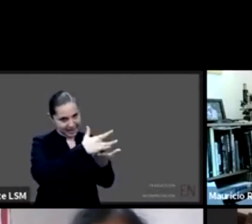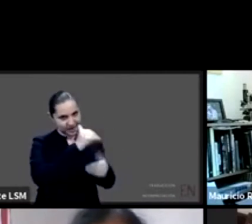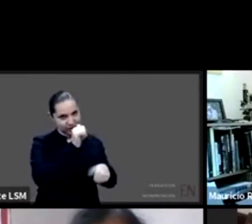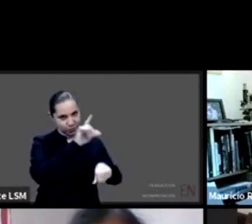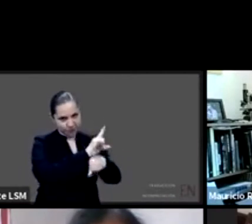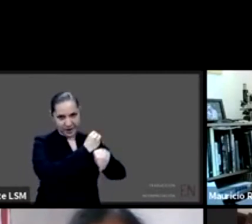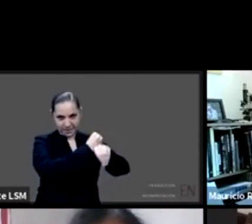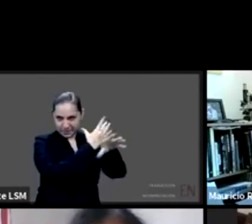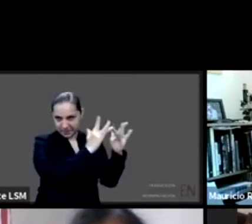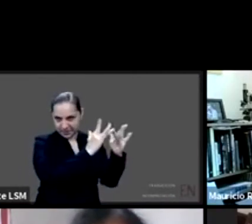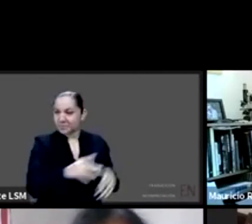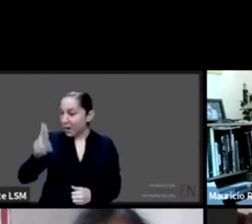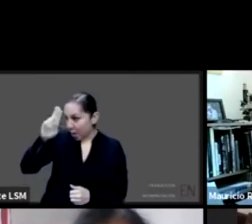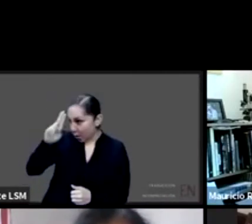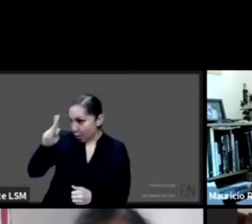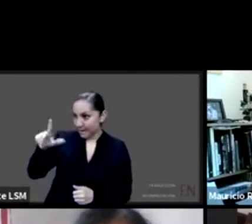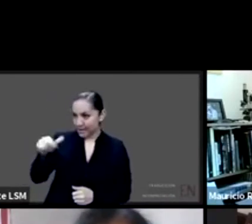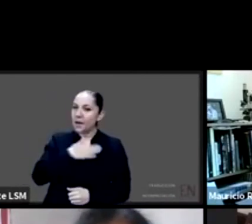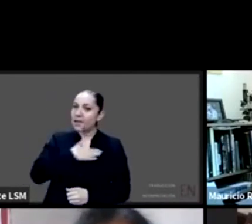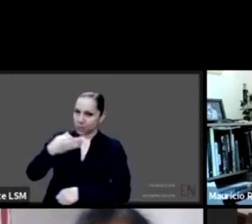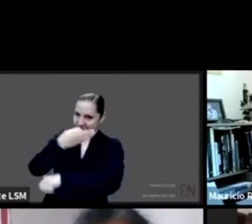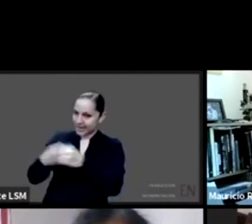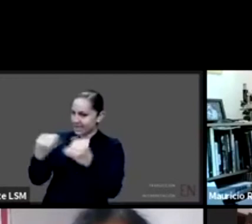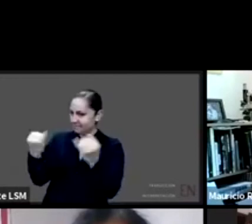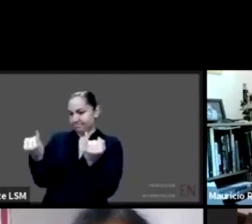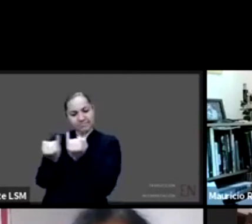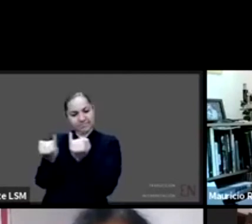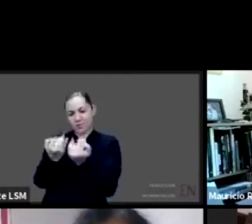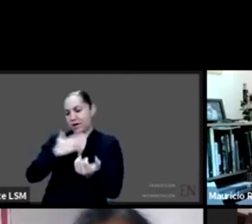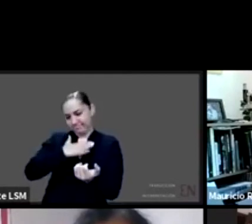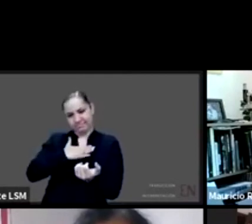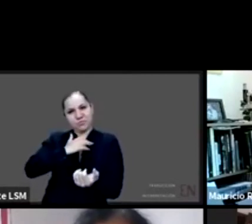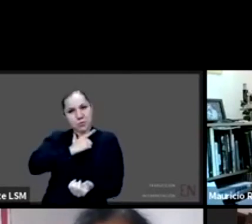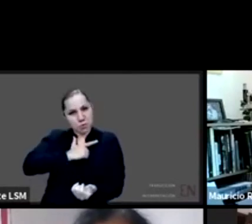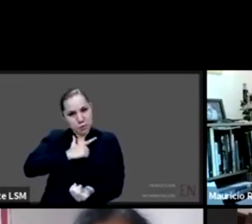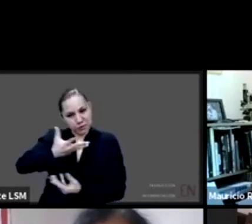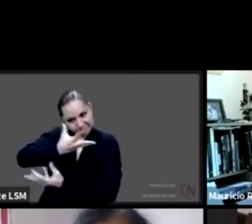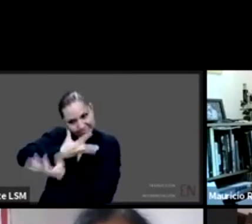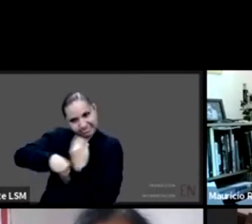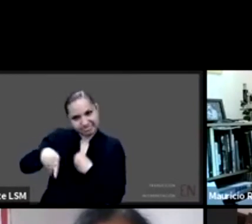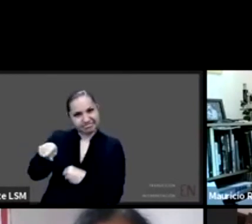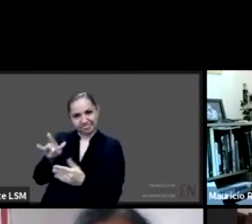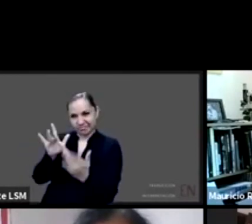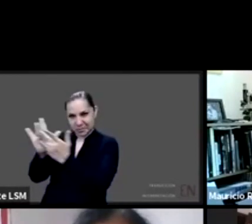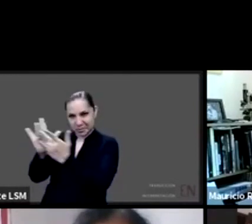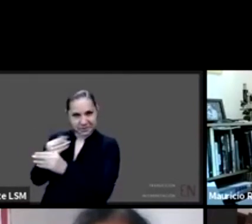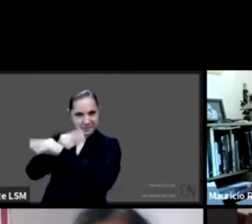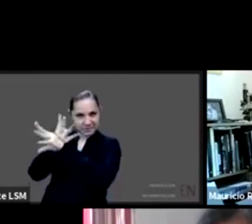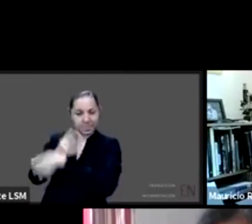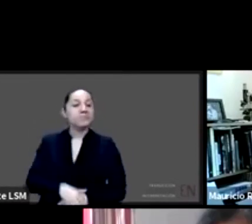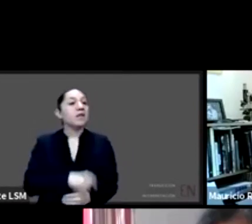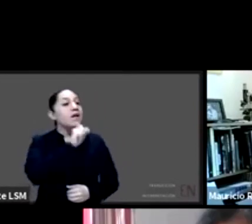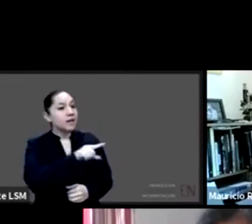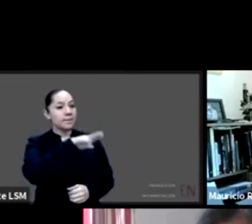Hola, ¿qué tal, Pamela? Muy buenas tardes. Al contrario, el gusto es mío de estar aquí con ustedes. Nos acompaña también Margarita Garfias,